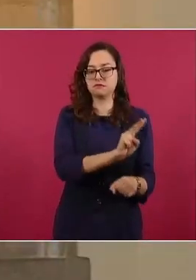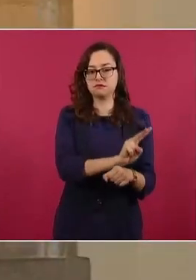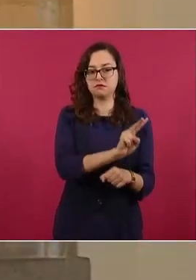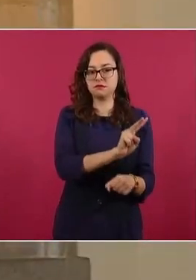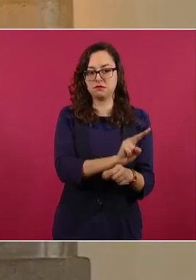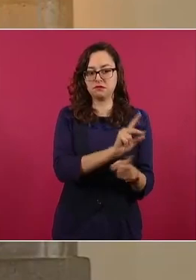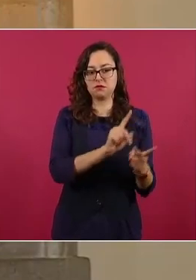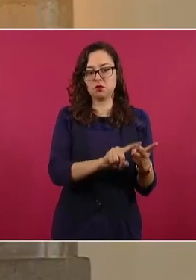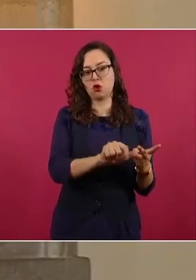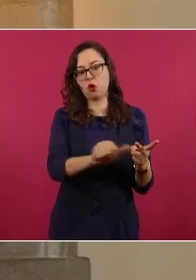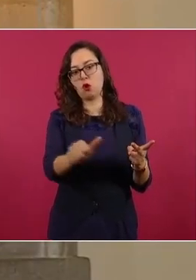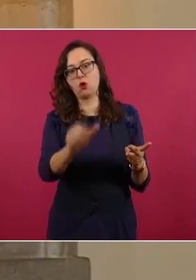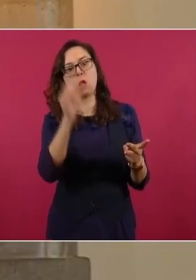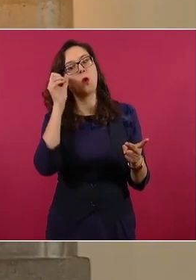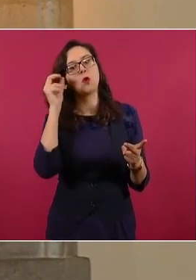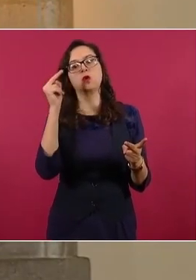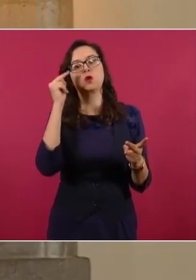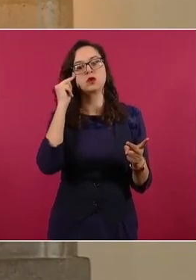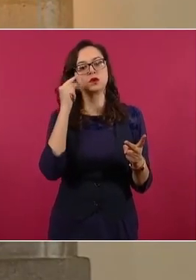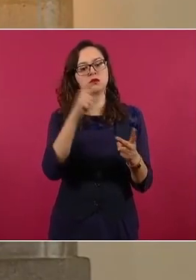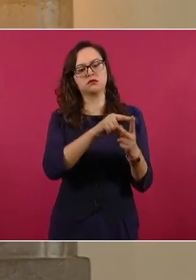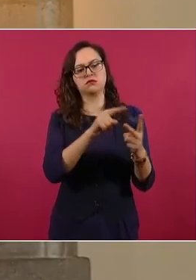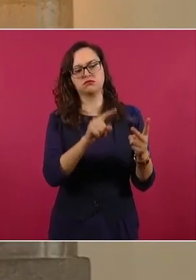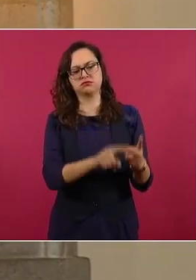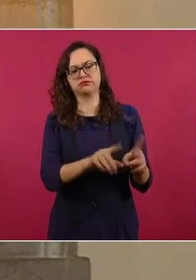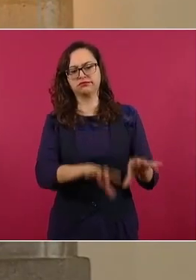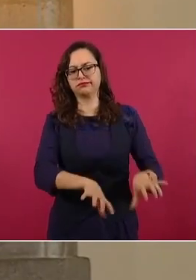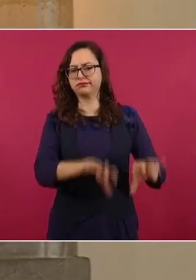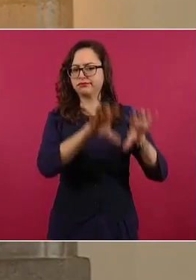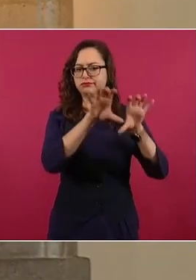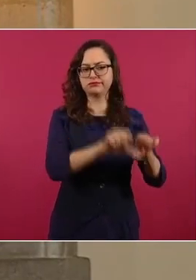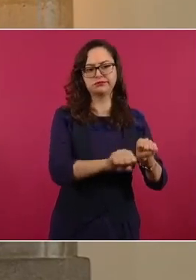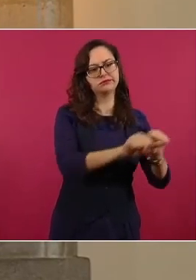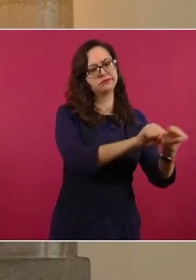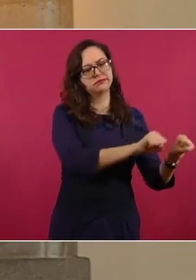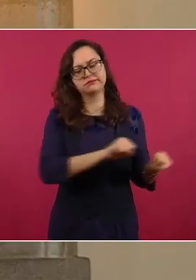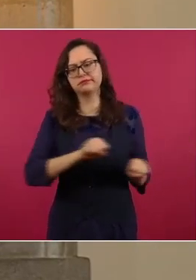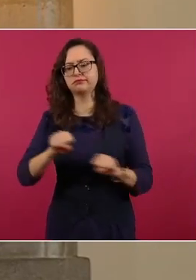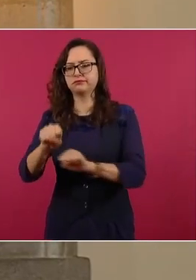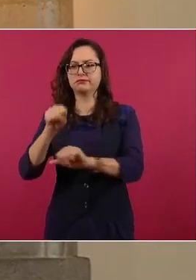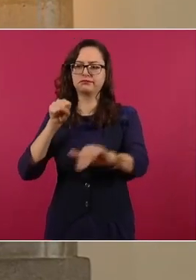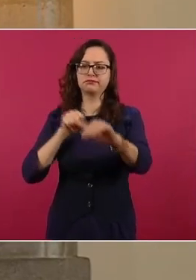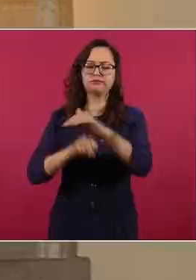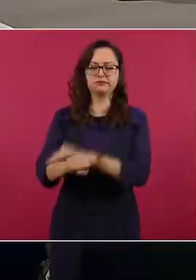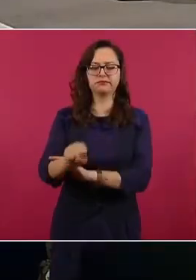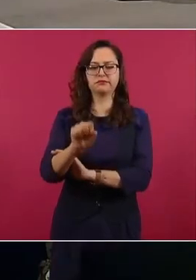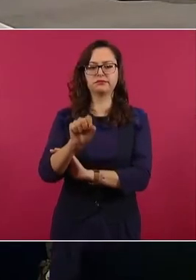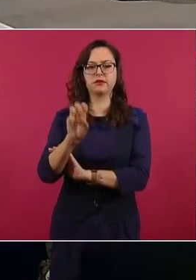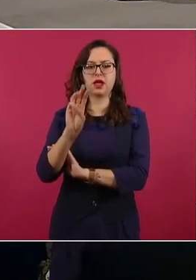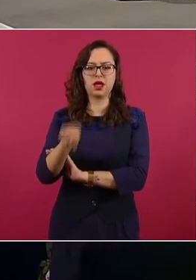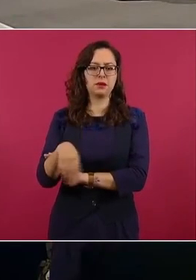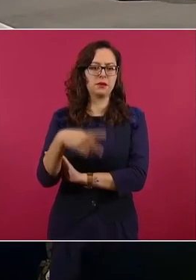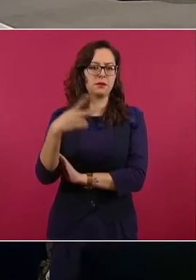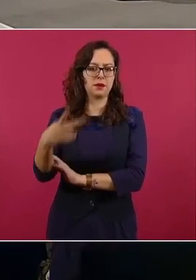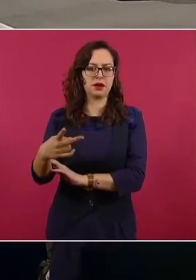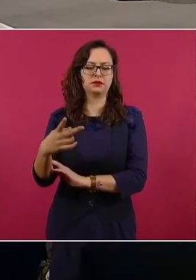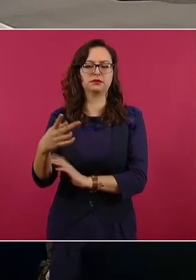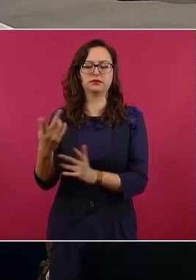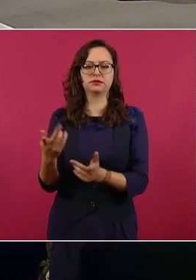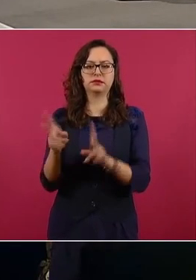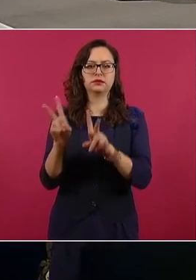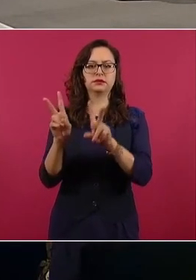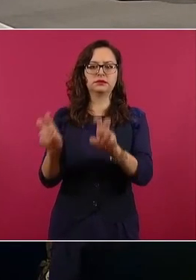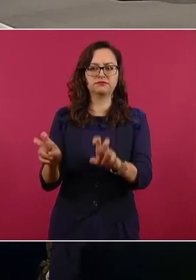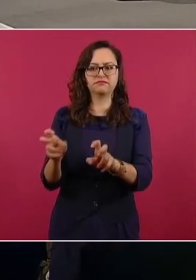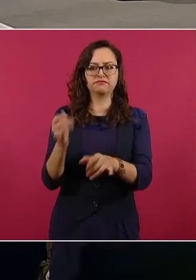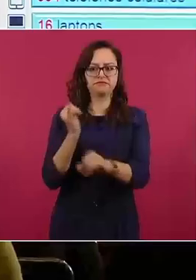nacionalidad china, quienes fueron puestas a disposición de la Fiscalía Especializada. A estas personas, a